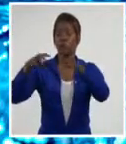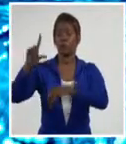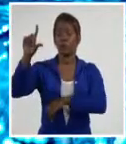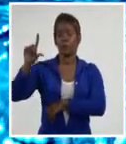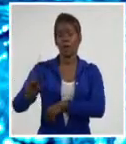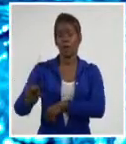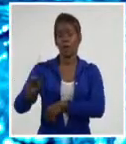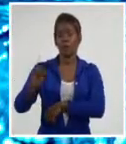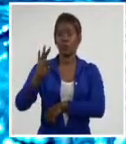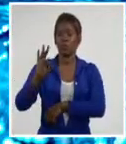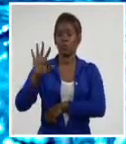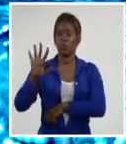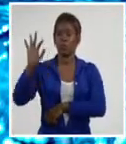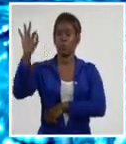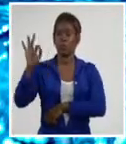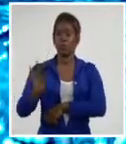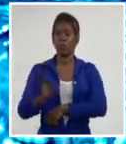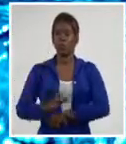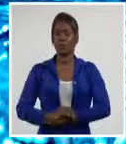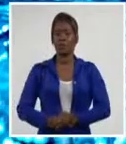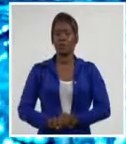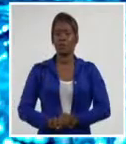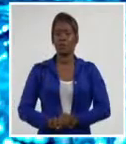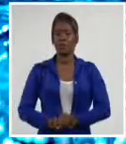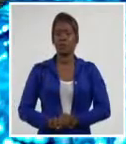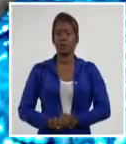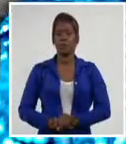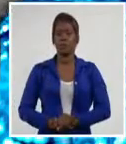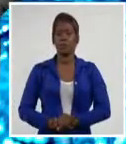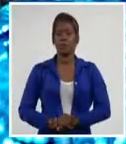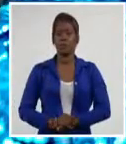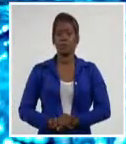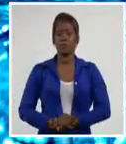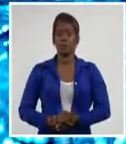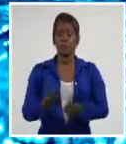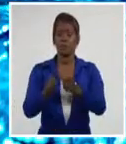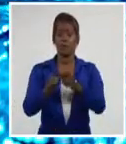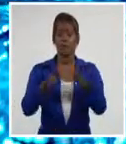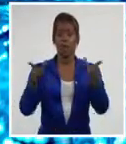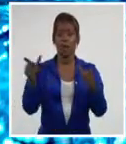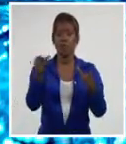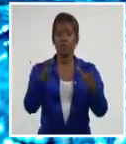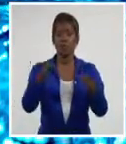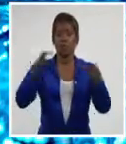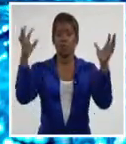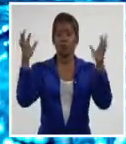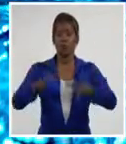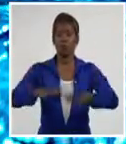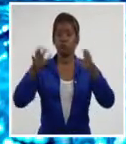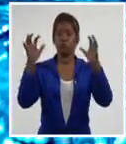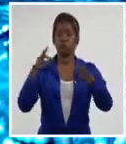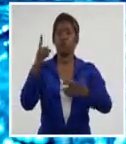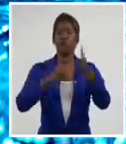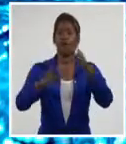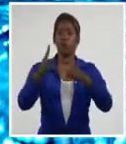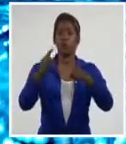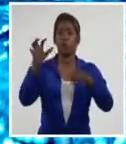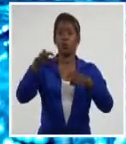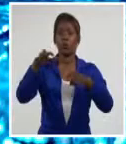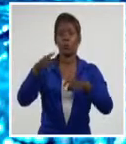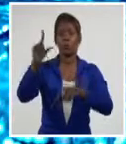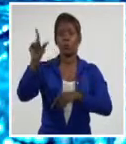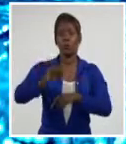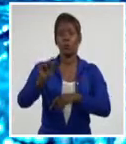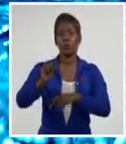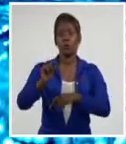85%. Aunque es mayor la cantidad de municipios donde llovió el esperado, se destacan aquellos donde hubo déficit, y entre ellos un